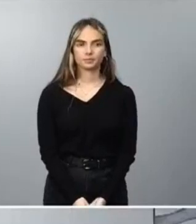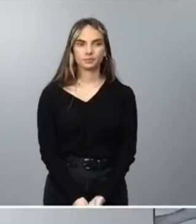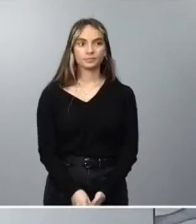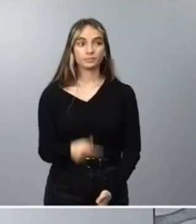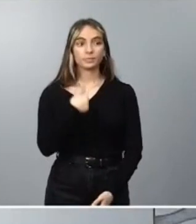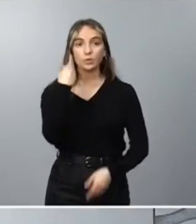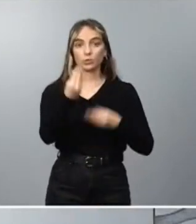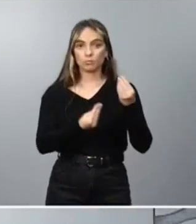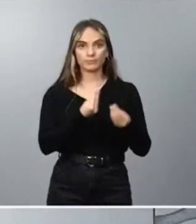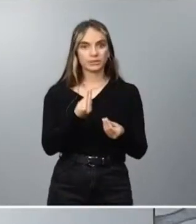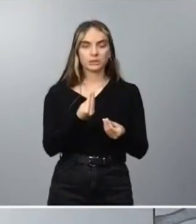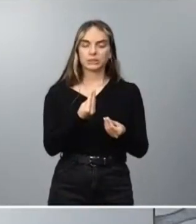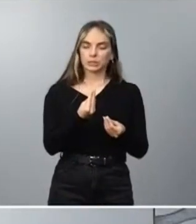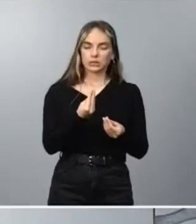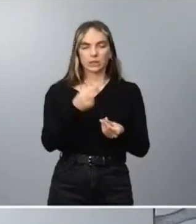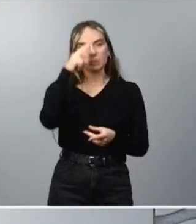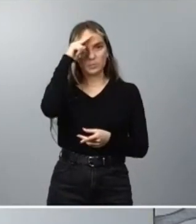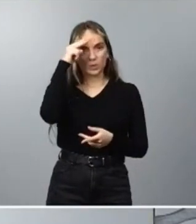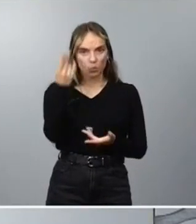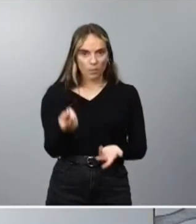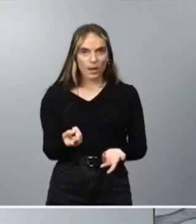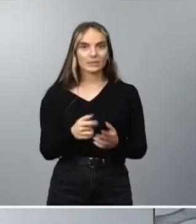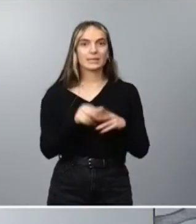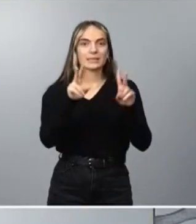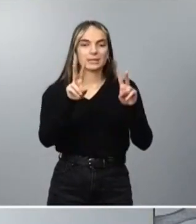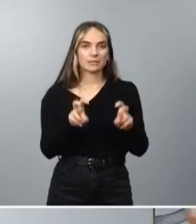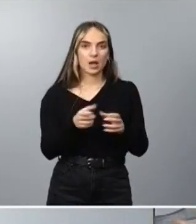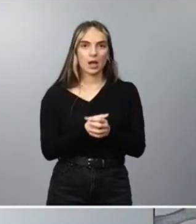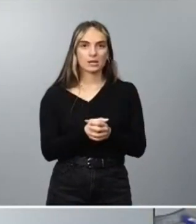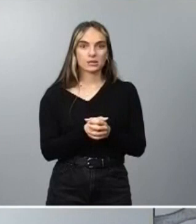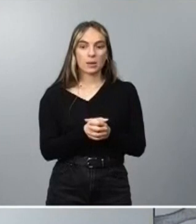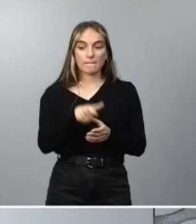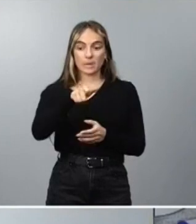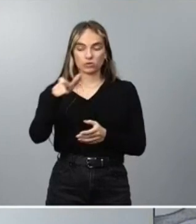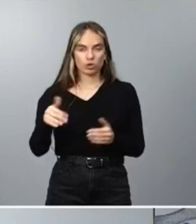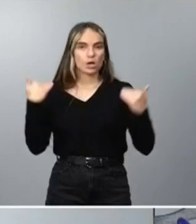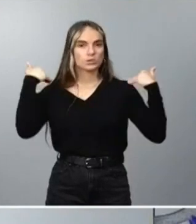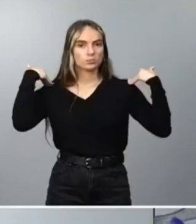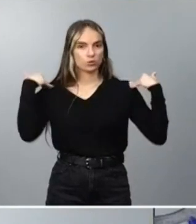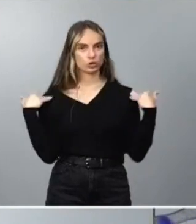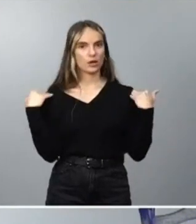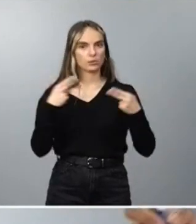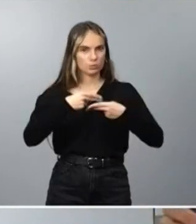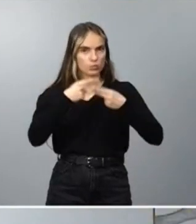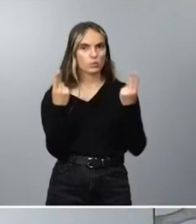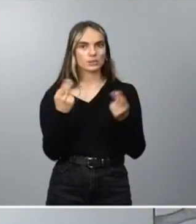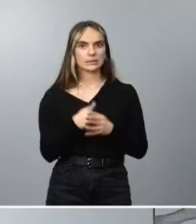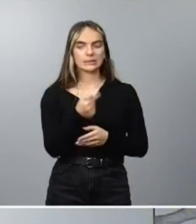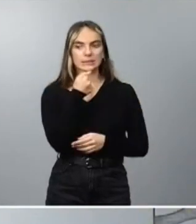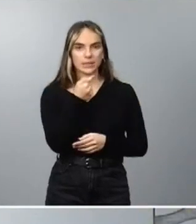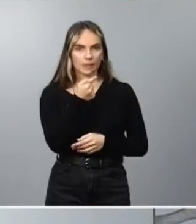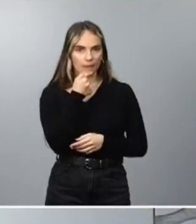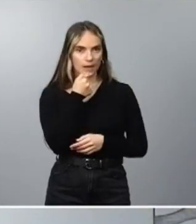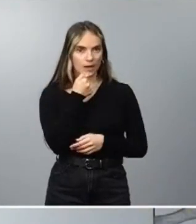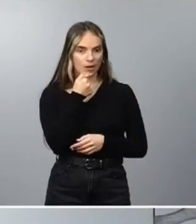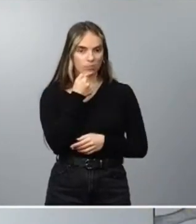Creo que es muy preocupante que oigamos a responsables públicos de cualquier administración decir cosas como esta